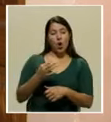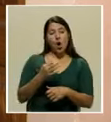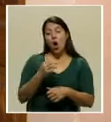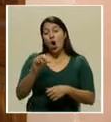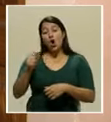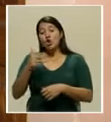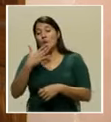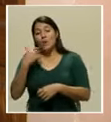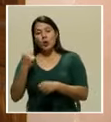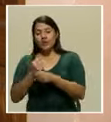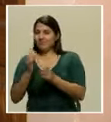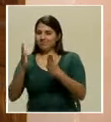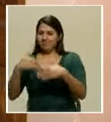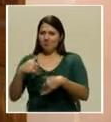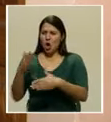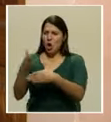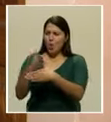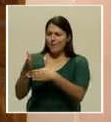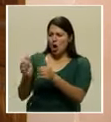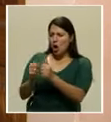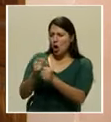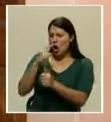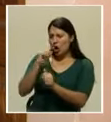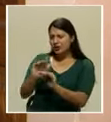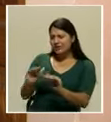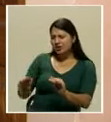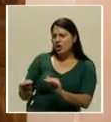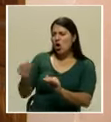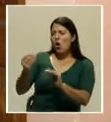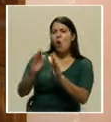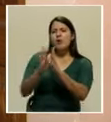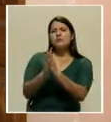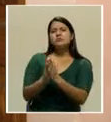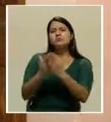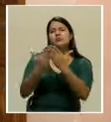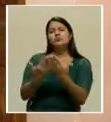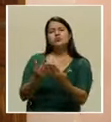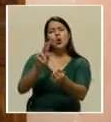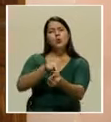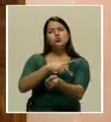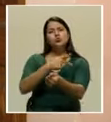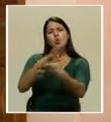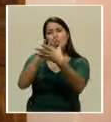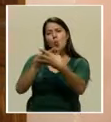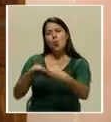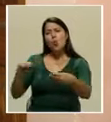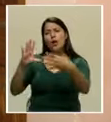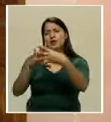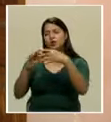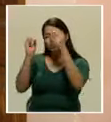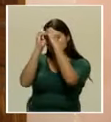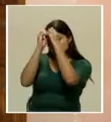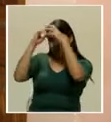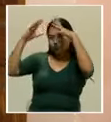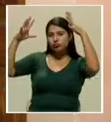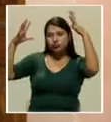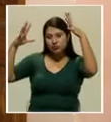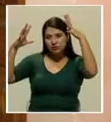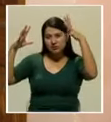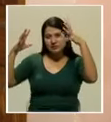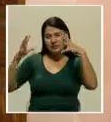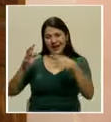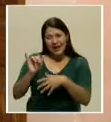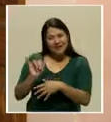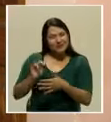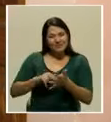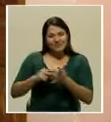niños y con los jóvenes la poesía, la literatura, el cuento, la imaginación. Es